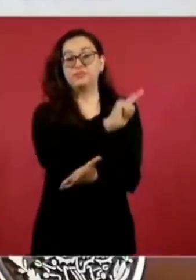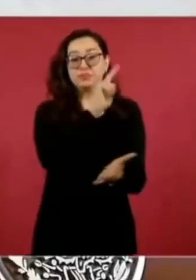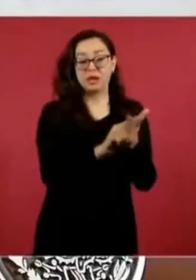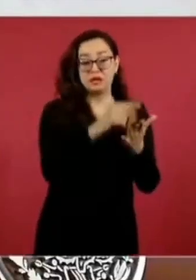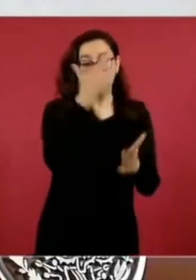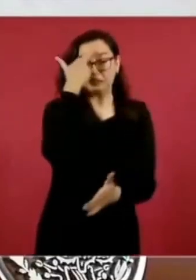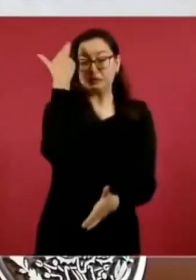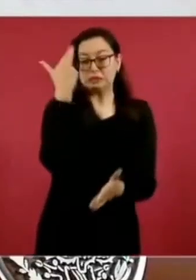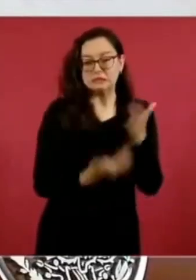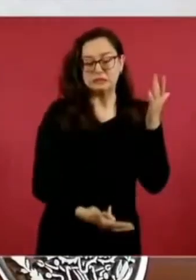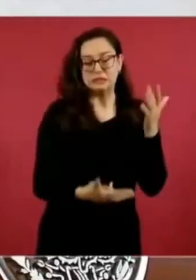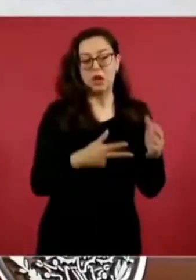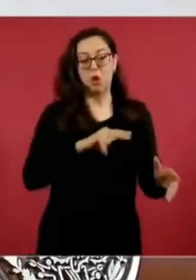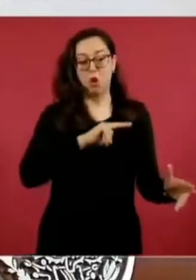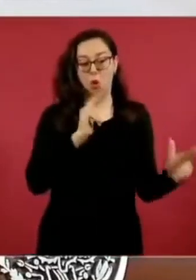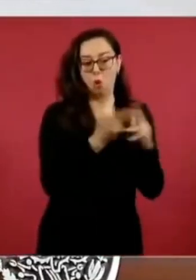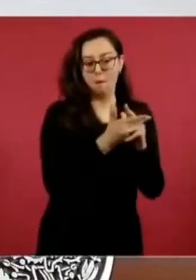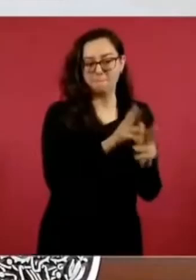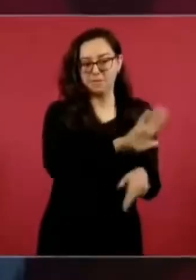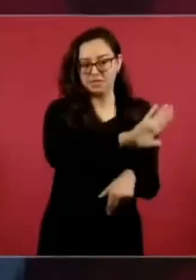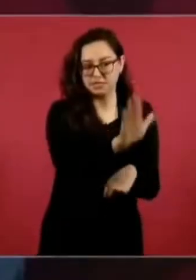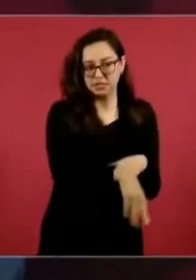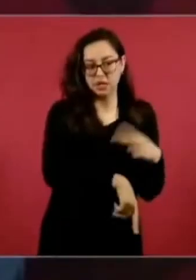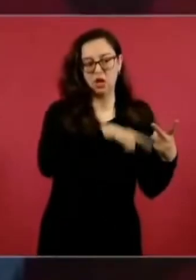veces no se denuncian.